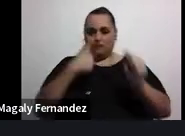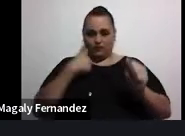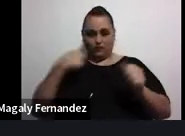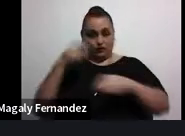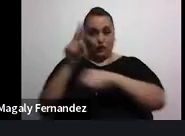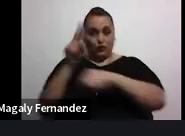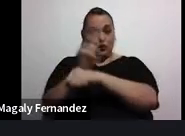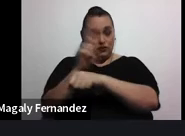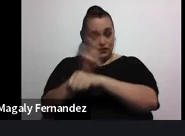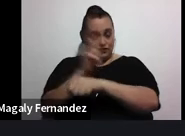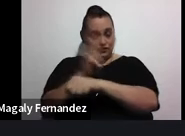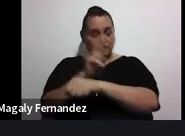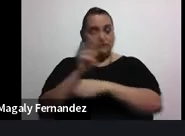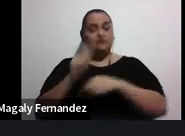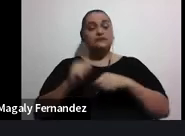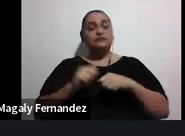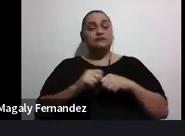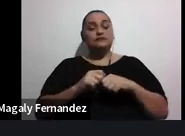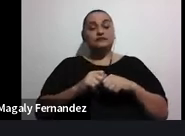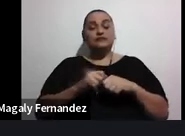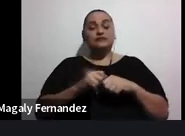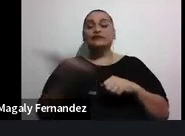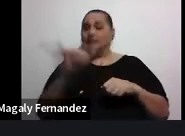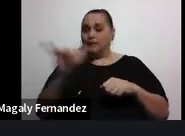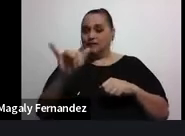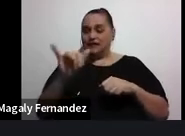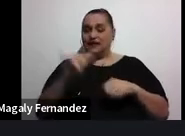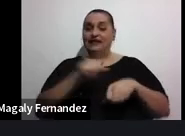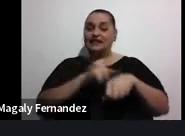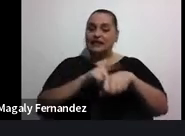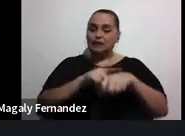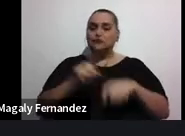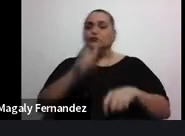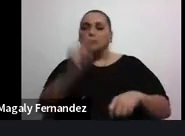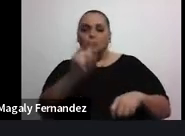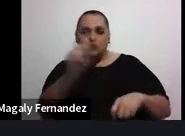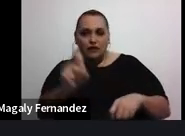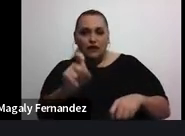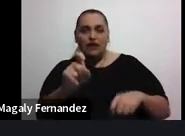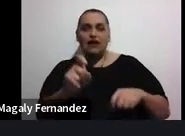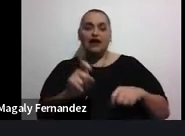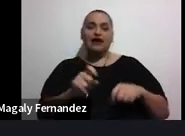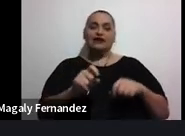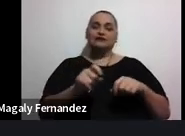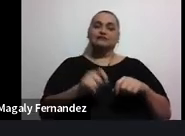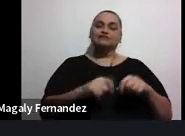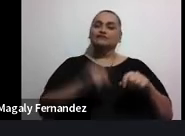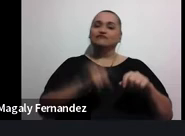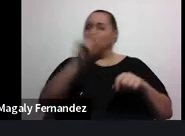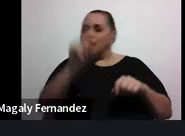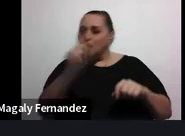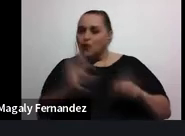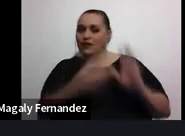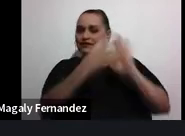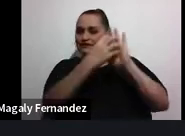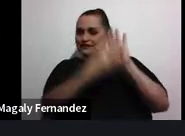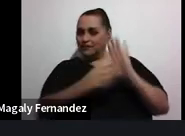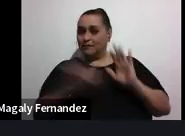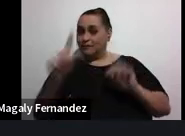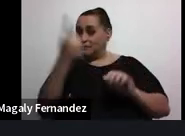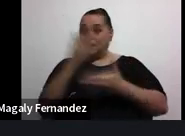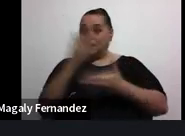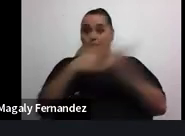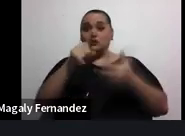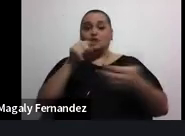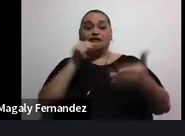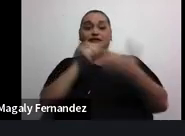también espacios para hacer preguntas, para hacer encuestas. Y, por ejemplo, en esta primera parte, ustedes pueden darle clic